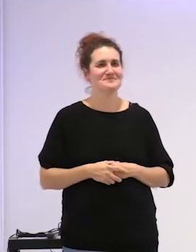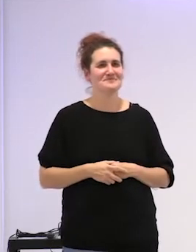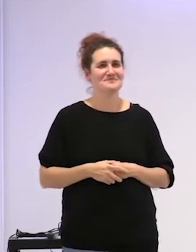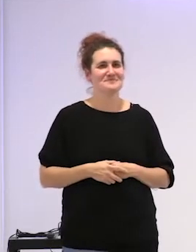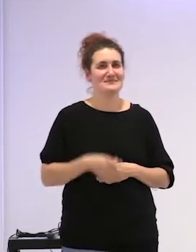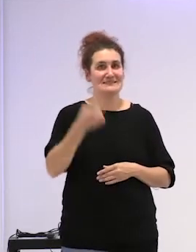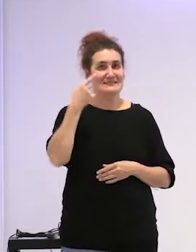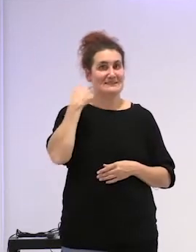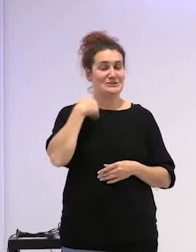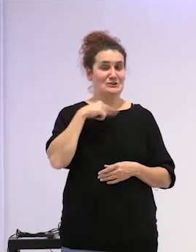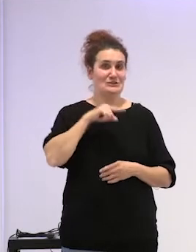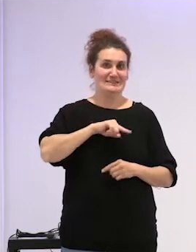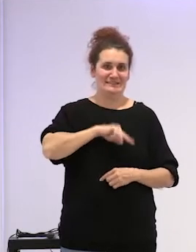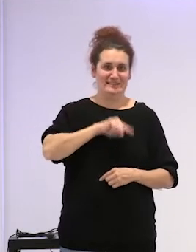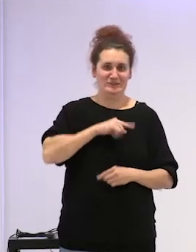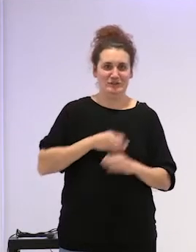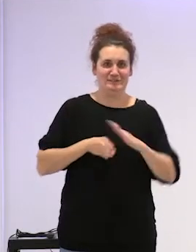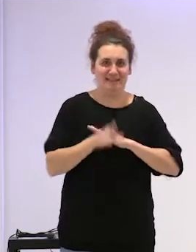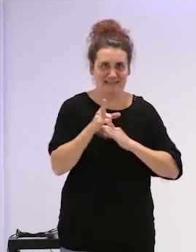entrado como una cabra en un garaje